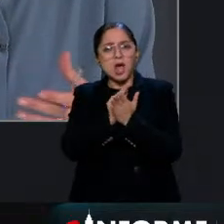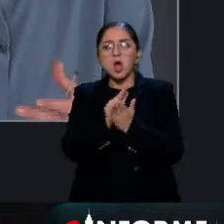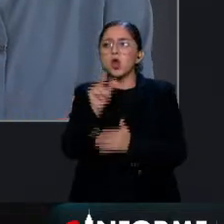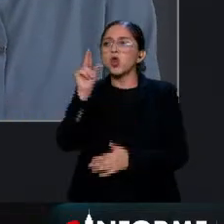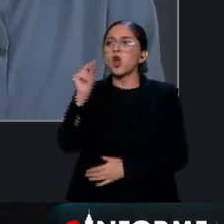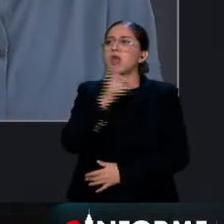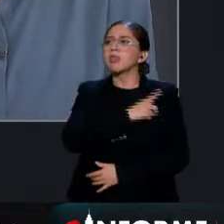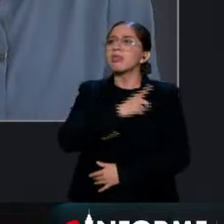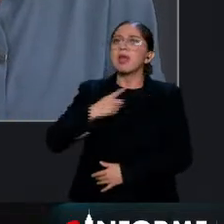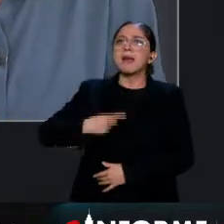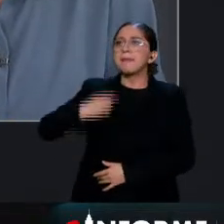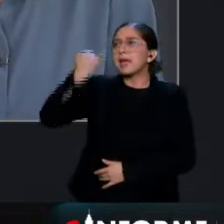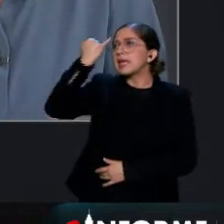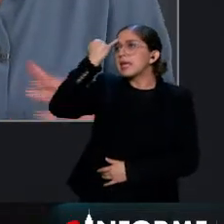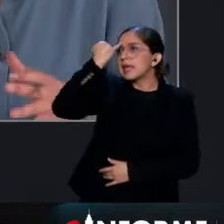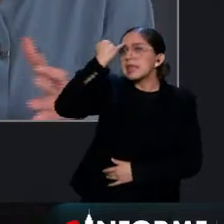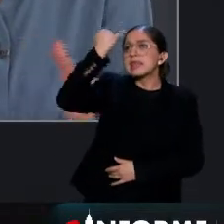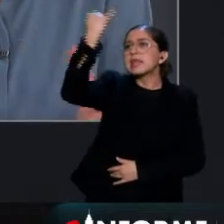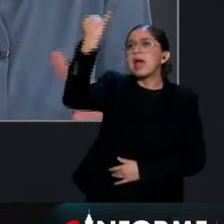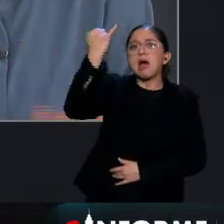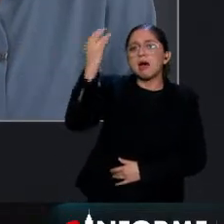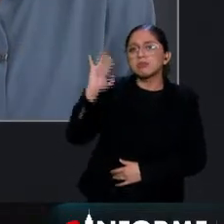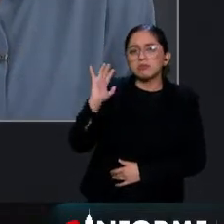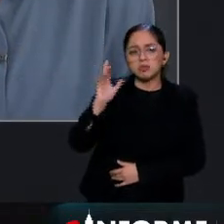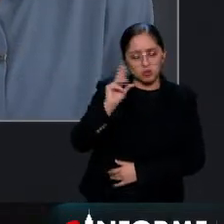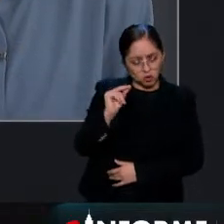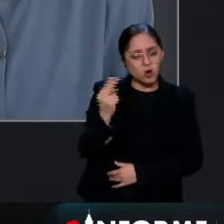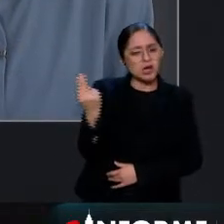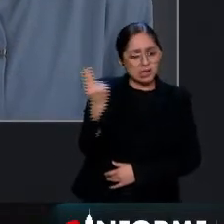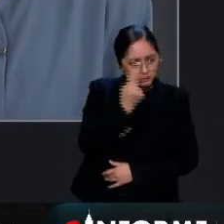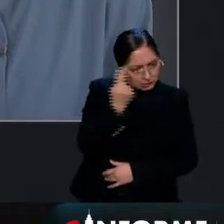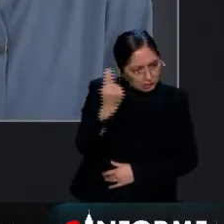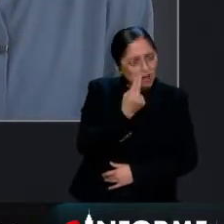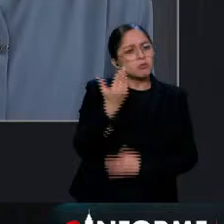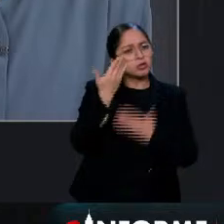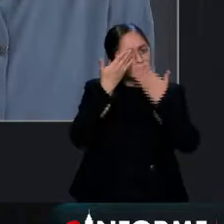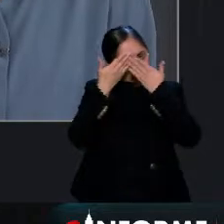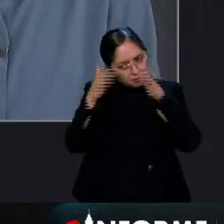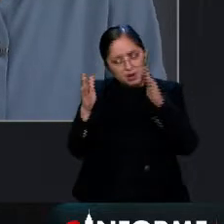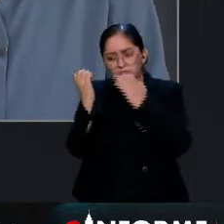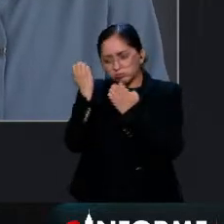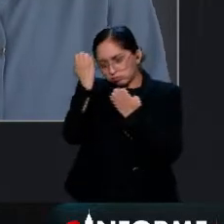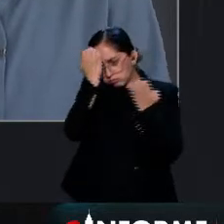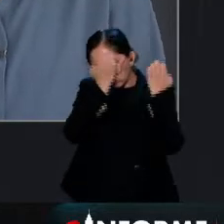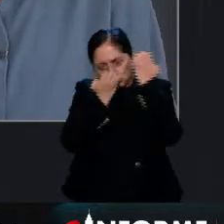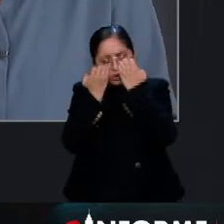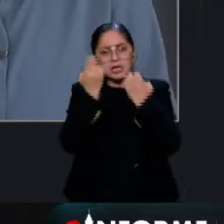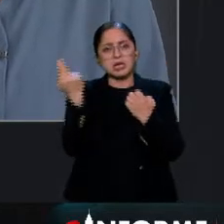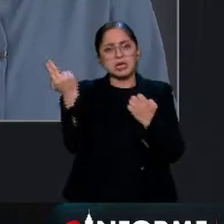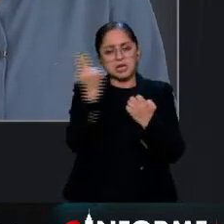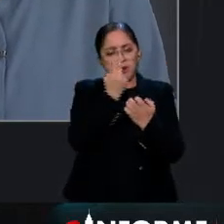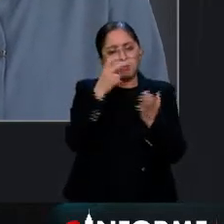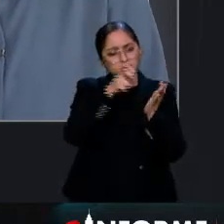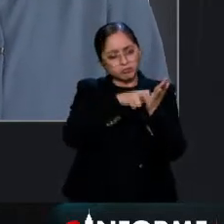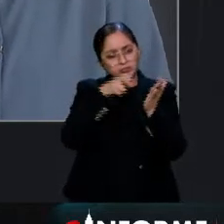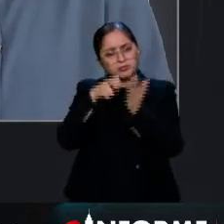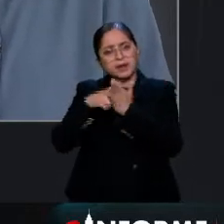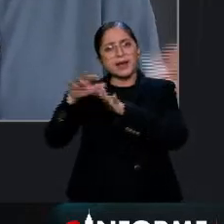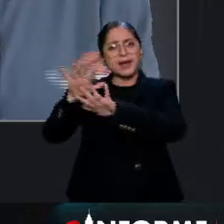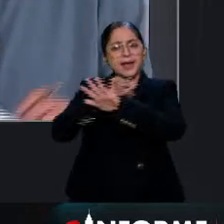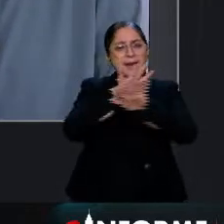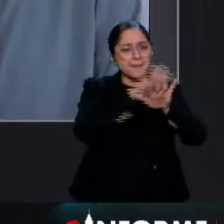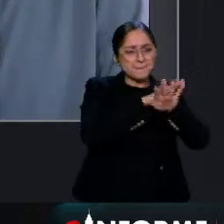ideologizado o partidista, dijo, hay que abrirse, hay que abrirse, tiene que cambiar algo hacia la democratización